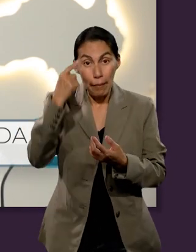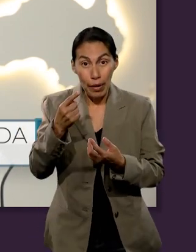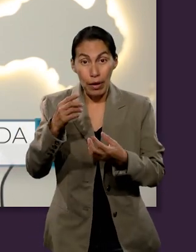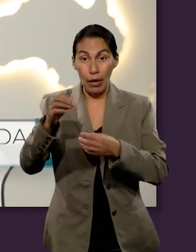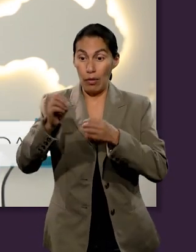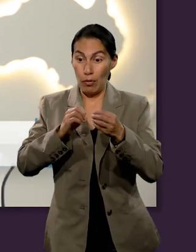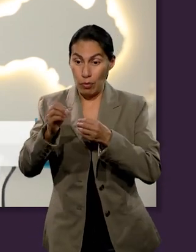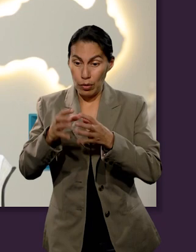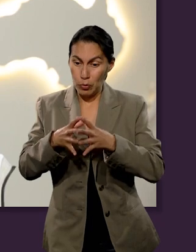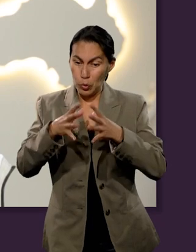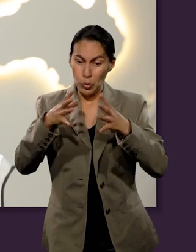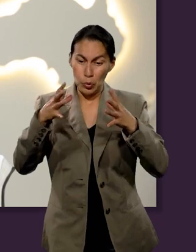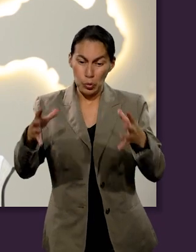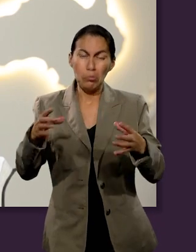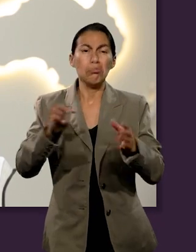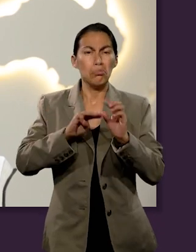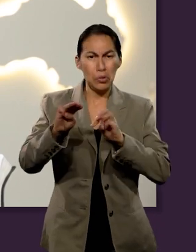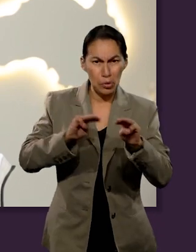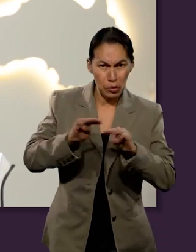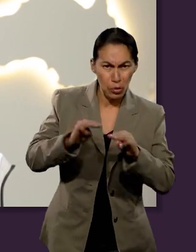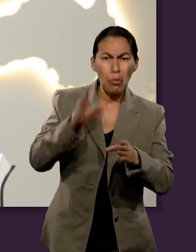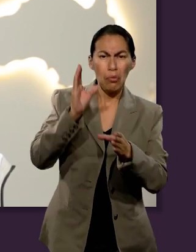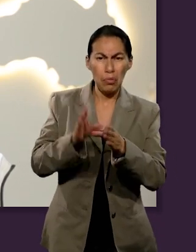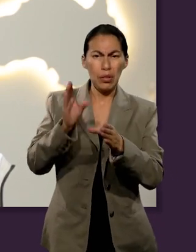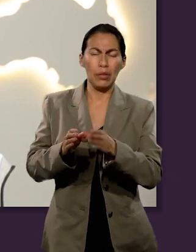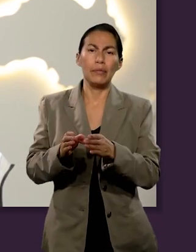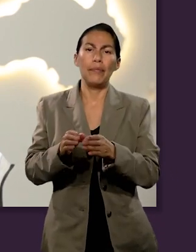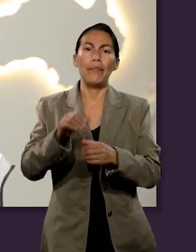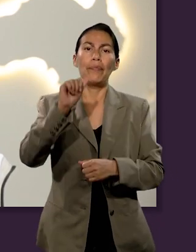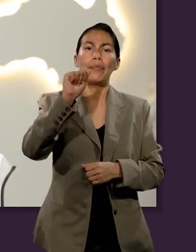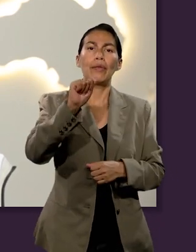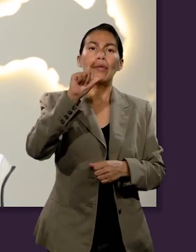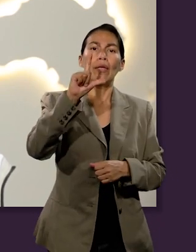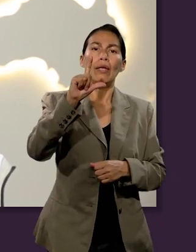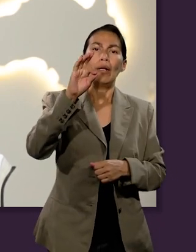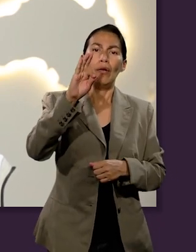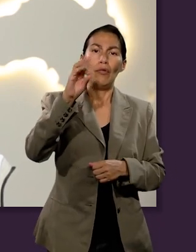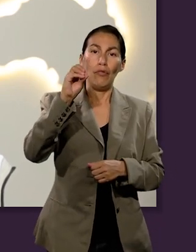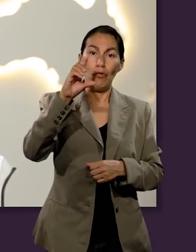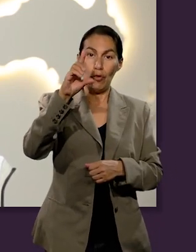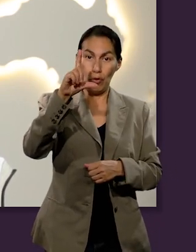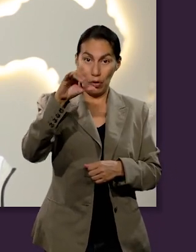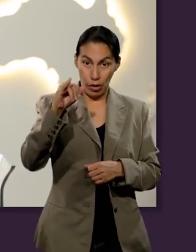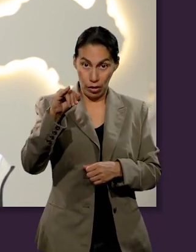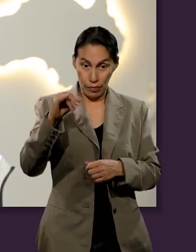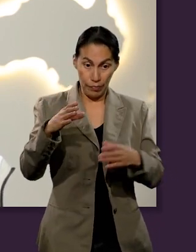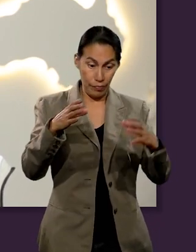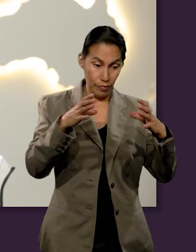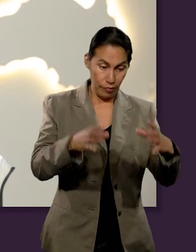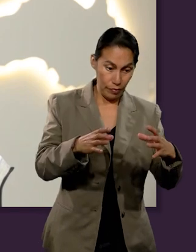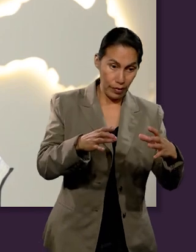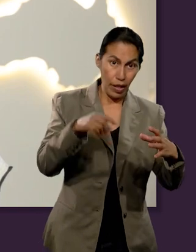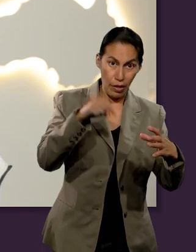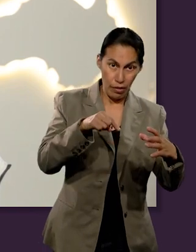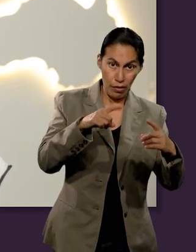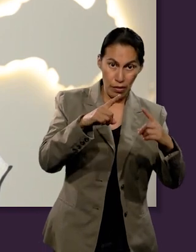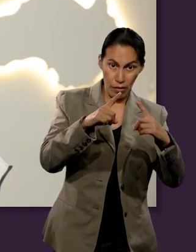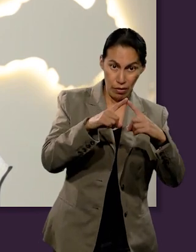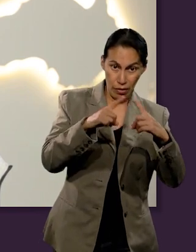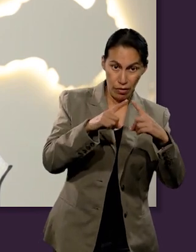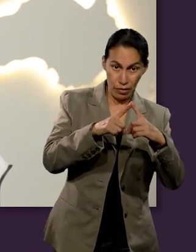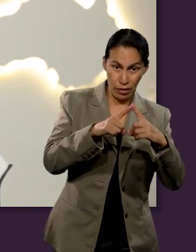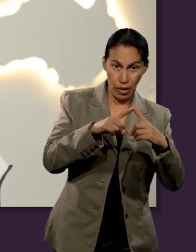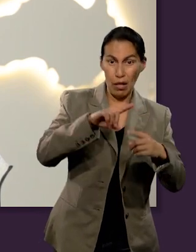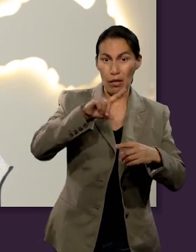de su obra. El alfolí, pues es la iglesia donde se reciben y luego